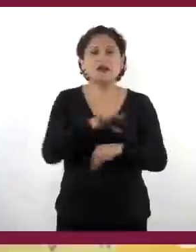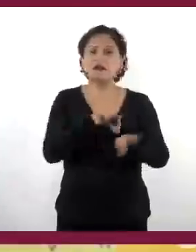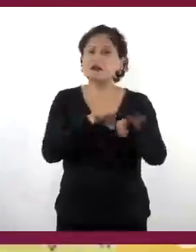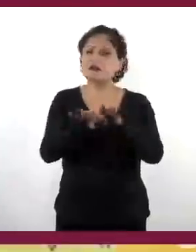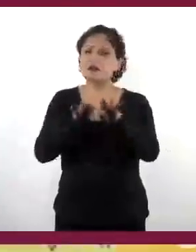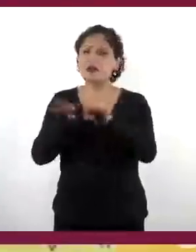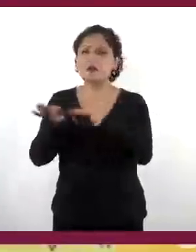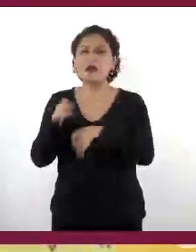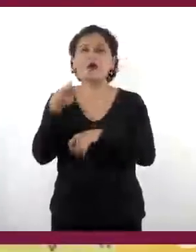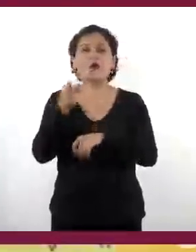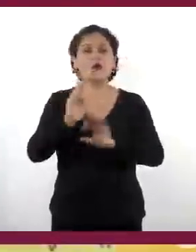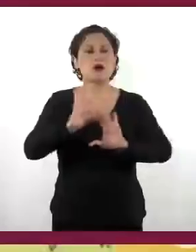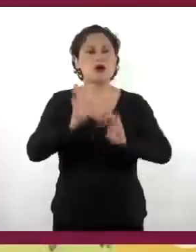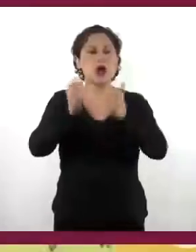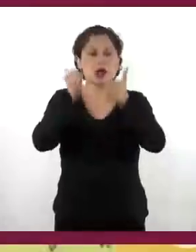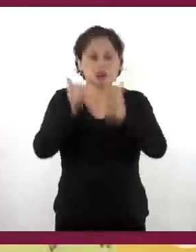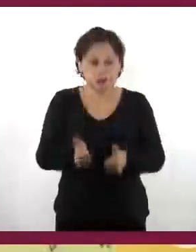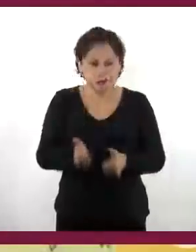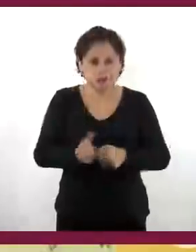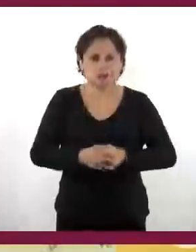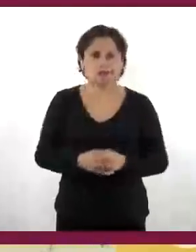estable en este sitio.